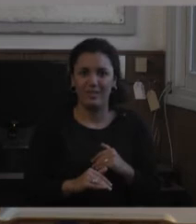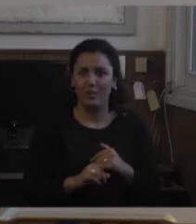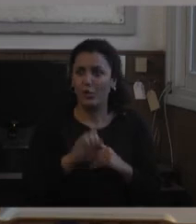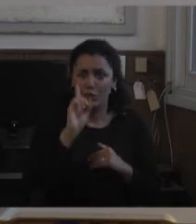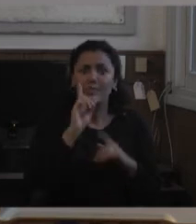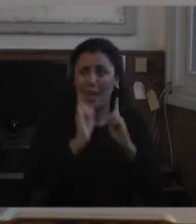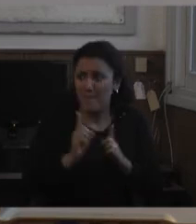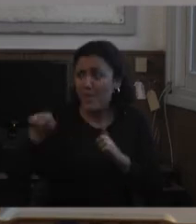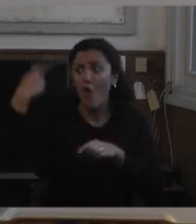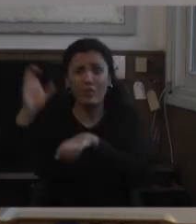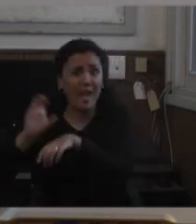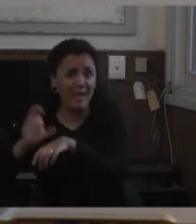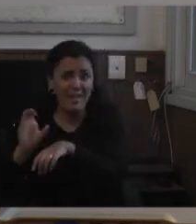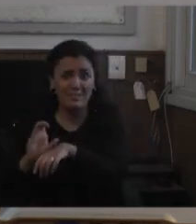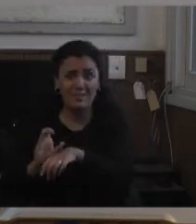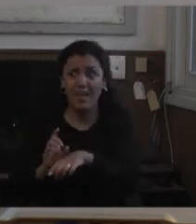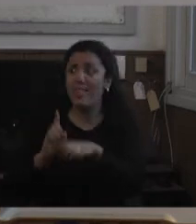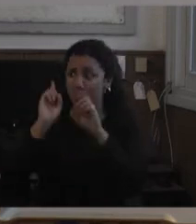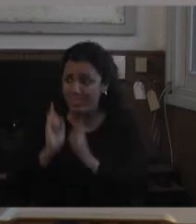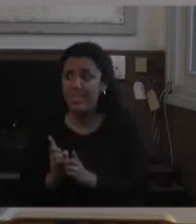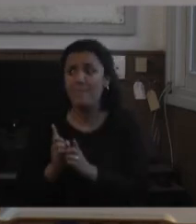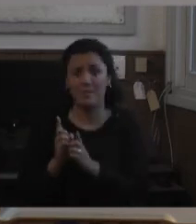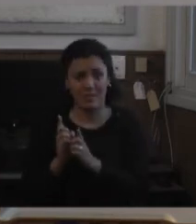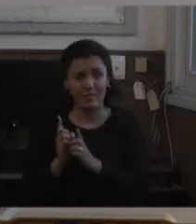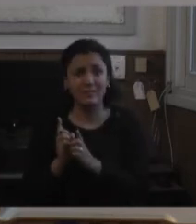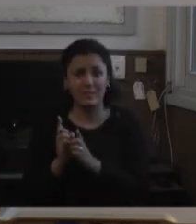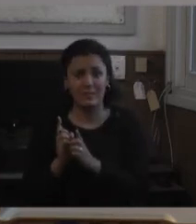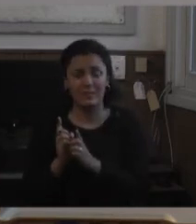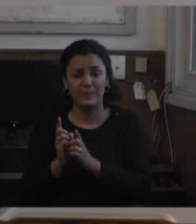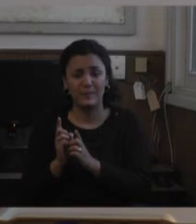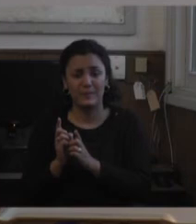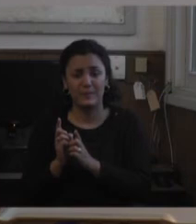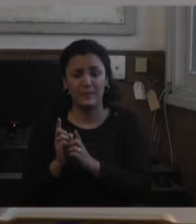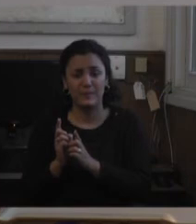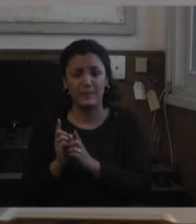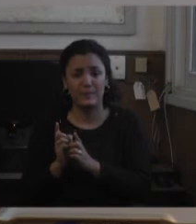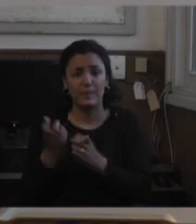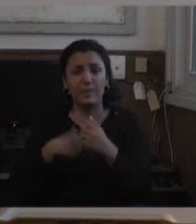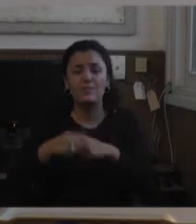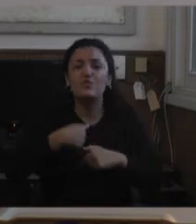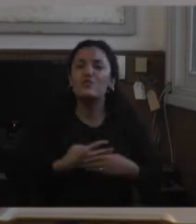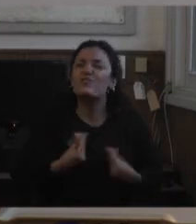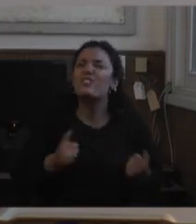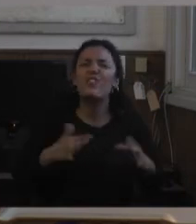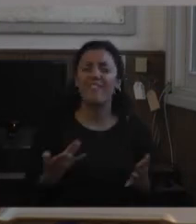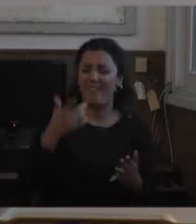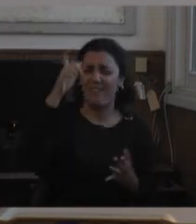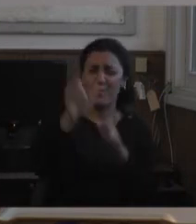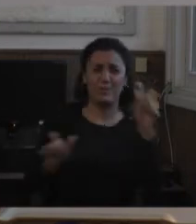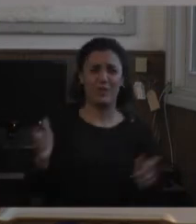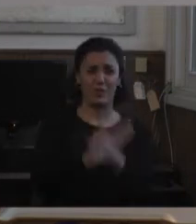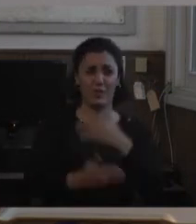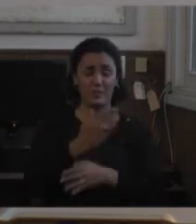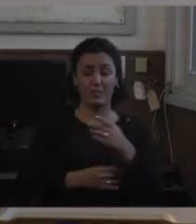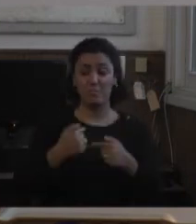entonces me hice la pregunta bueno pero ¿qué me pasa a mí en relación a la discapacidad? en realidad lo que descubrí